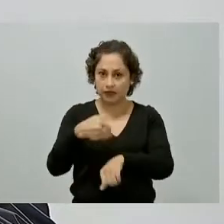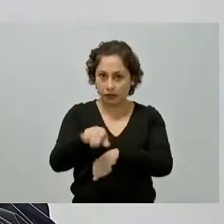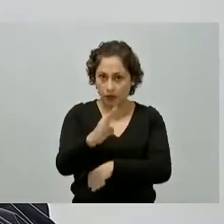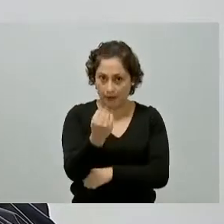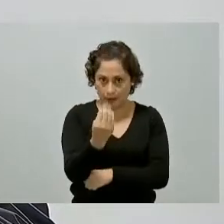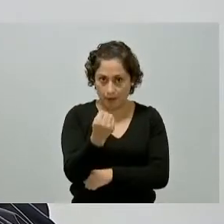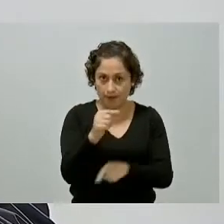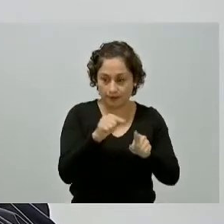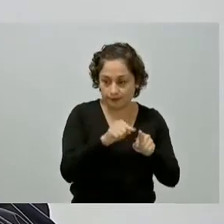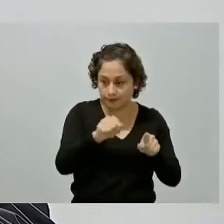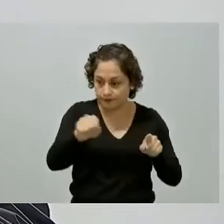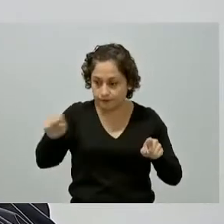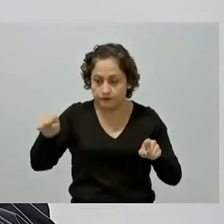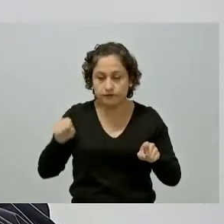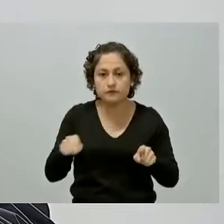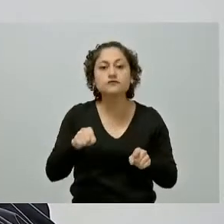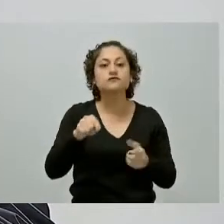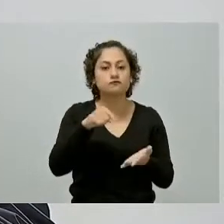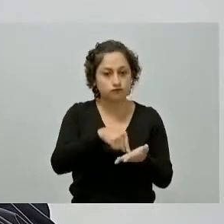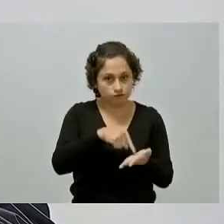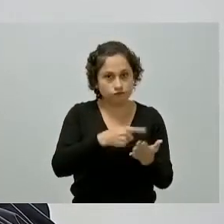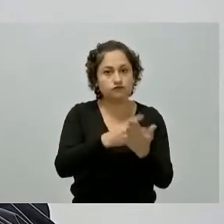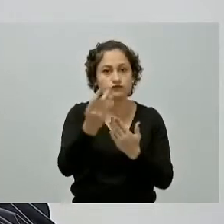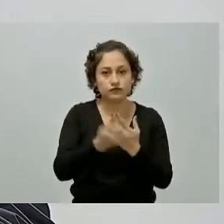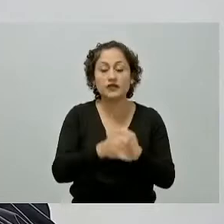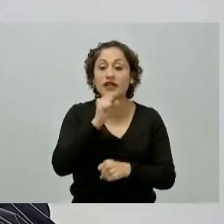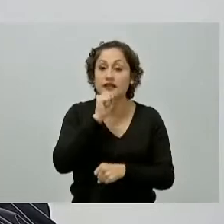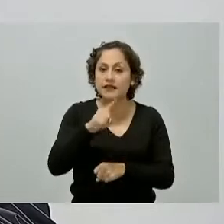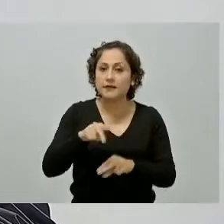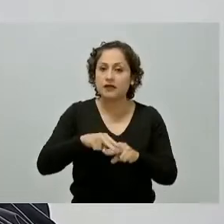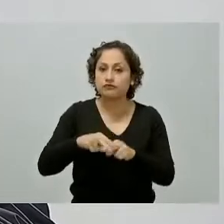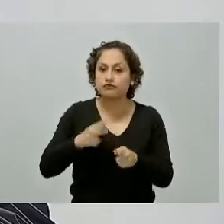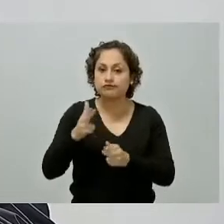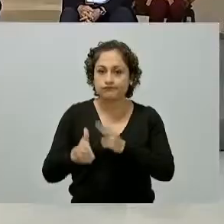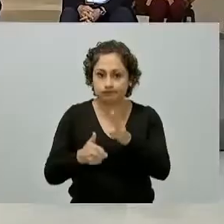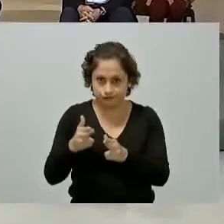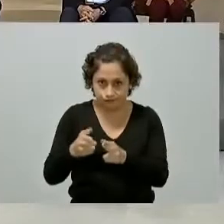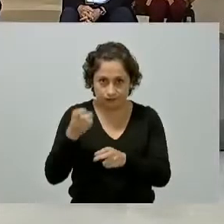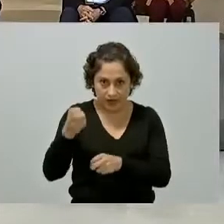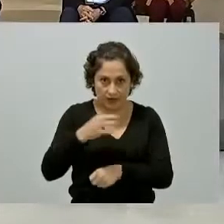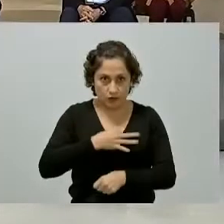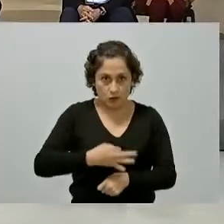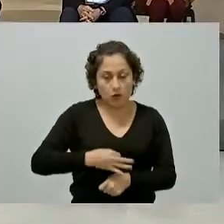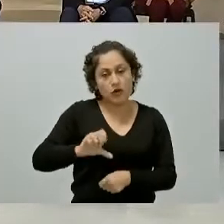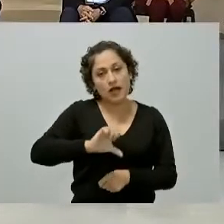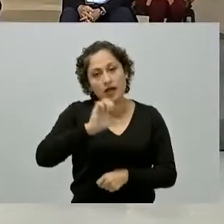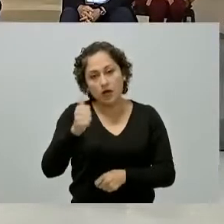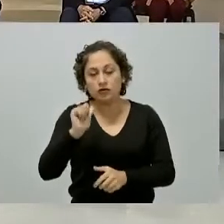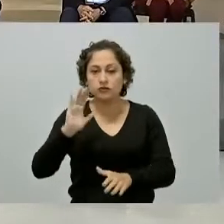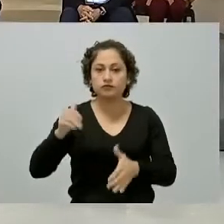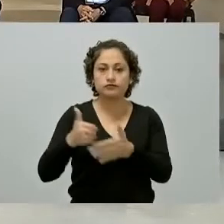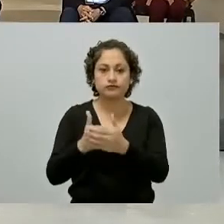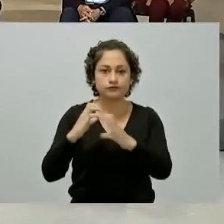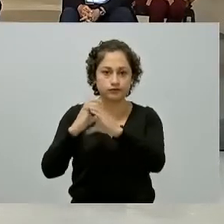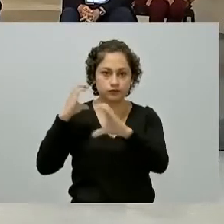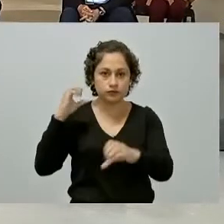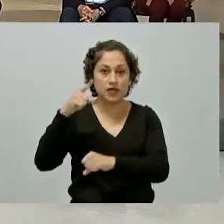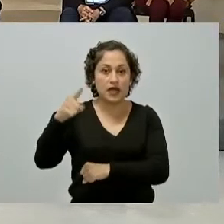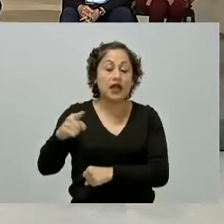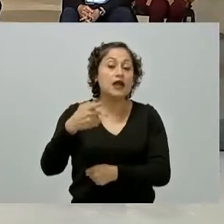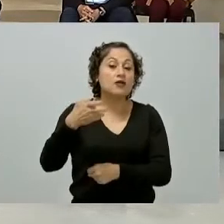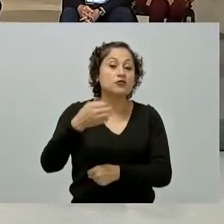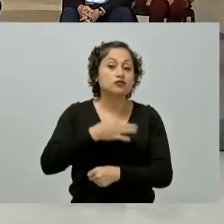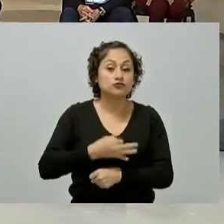está puesta ahí también la terminal del tren interurbano México-Toluca la terminal de autobús exponiente así como las rutas alimentadoras de